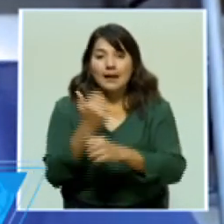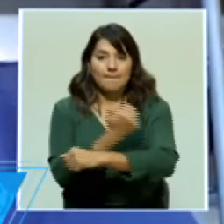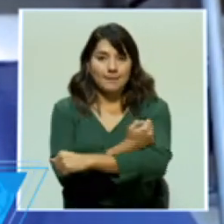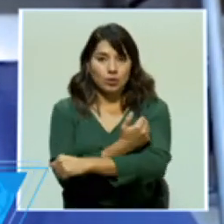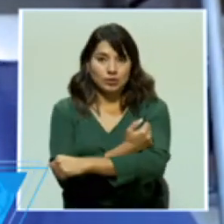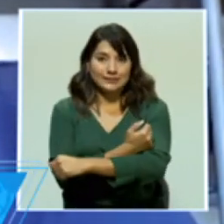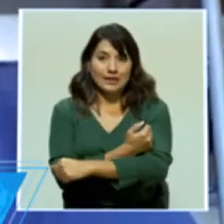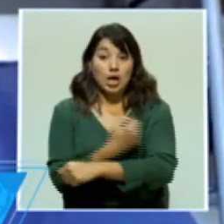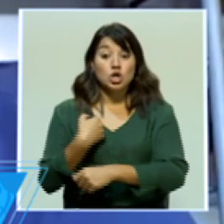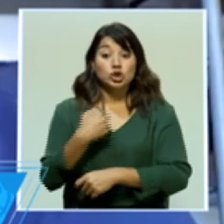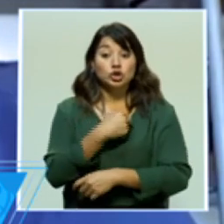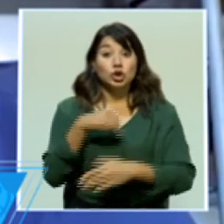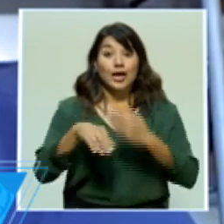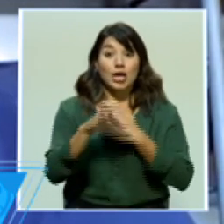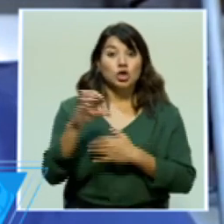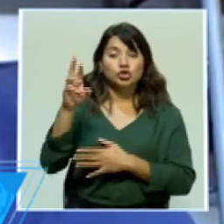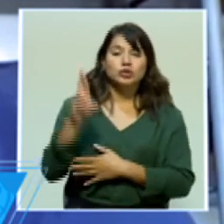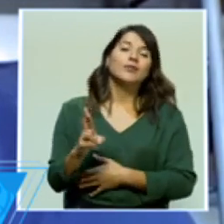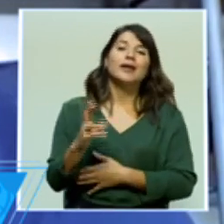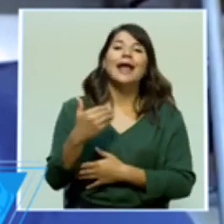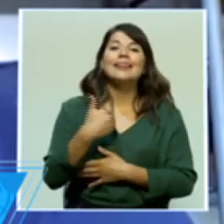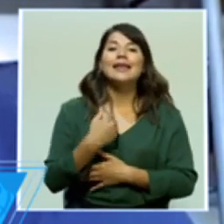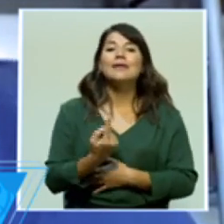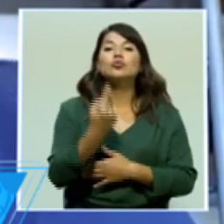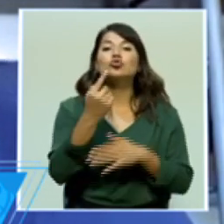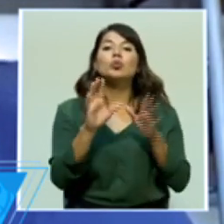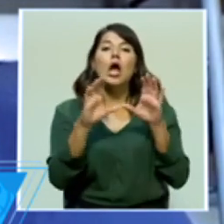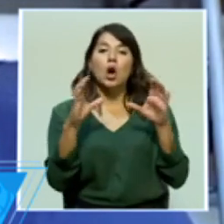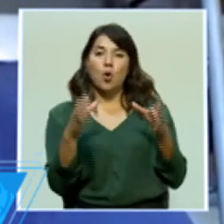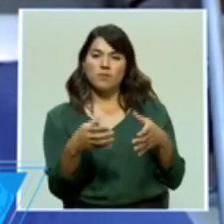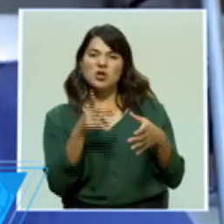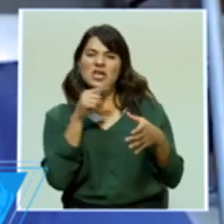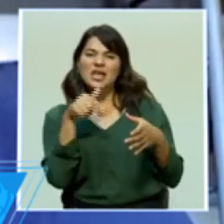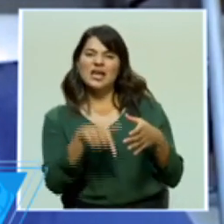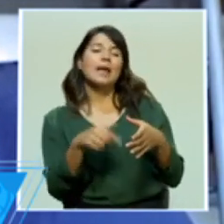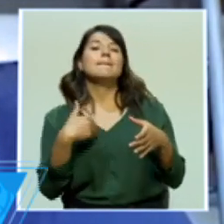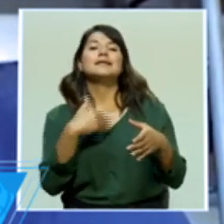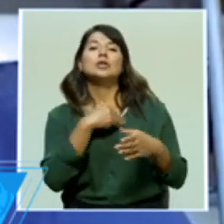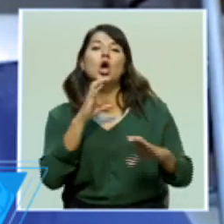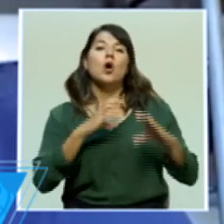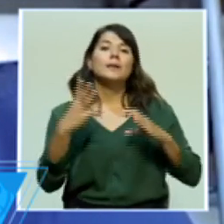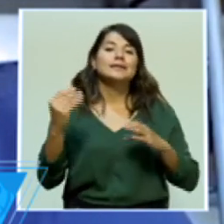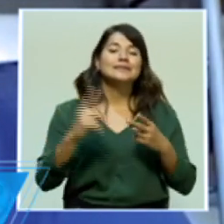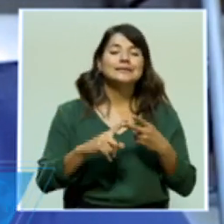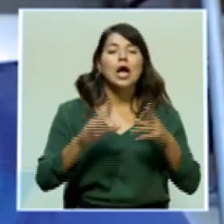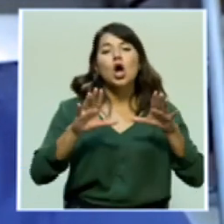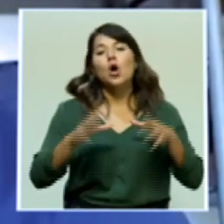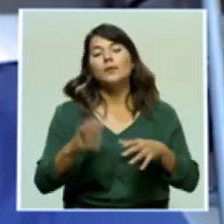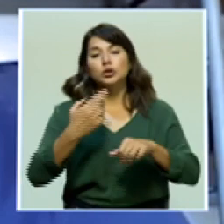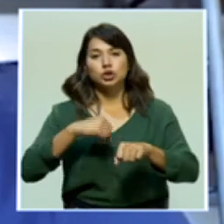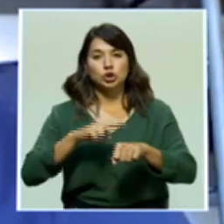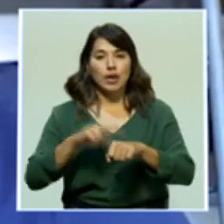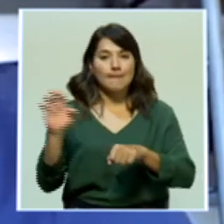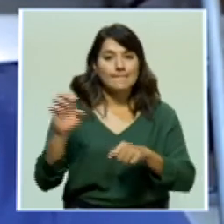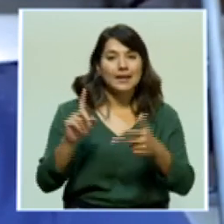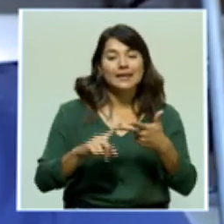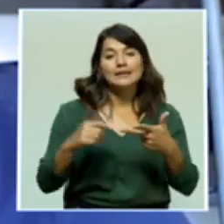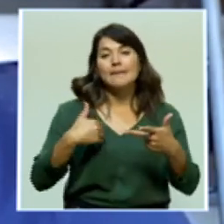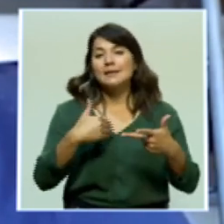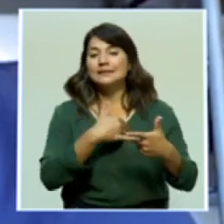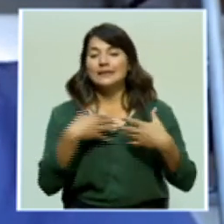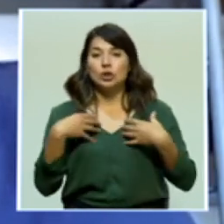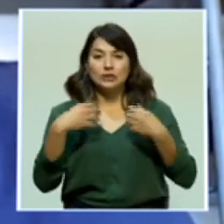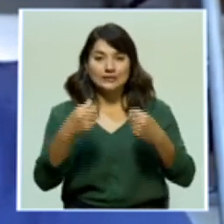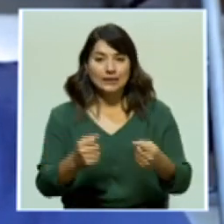aquí en Costa Rica tenemos una comisión donde participa el Ministerio de Relaciones Exteriores, la Comisión Nacional de Emergencias, el Ministerio de